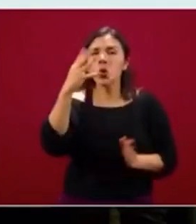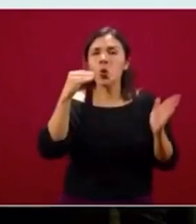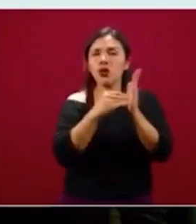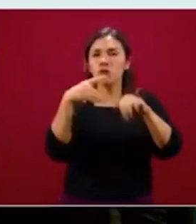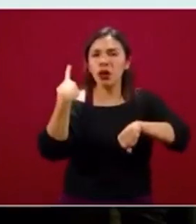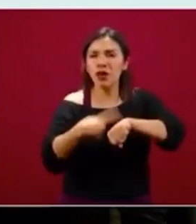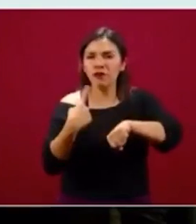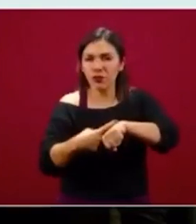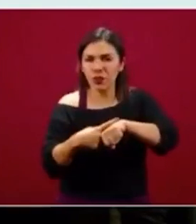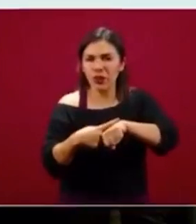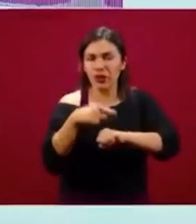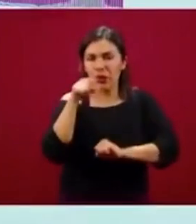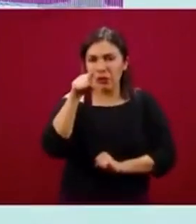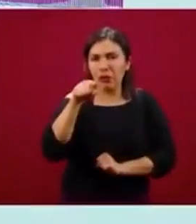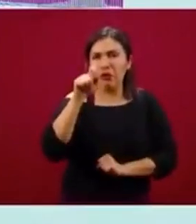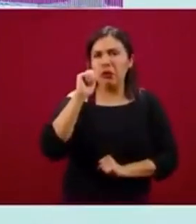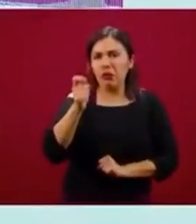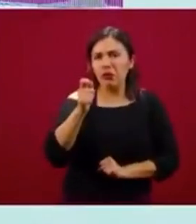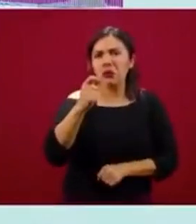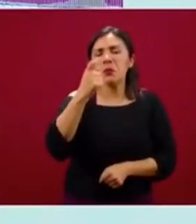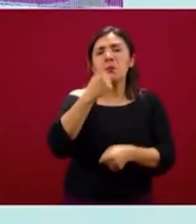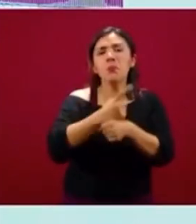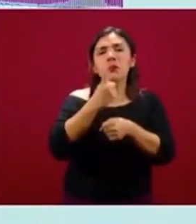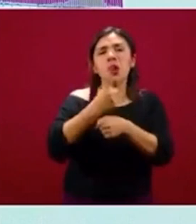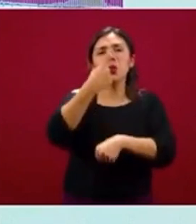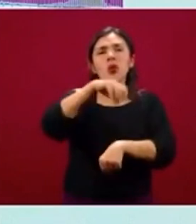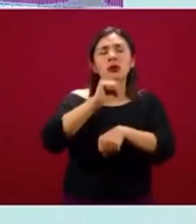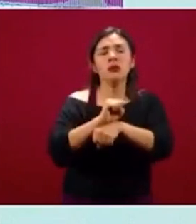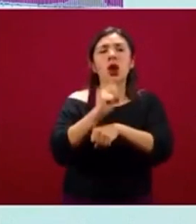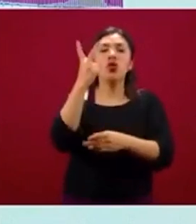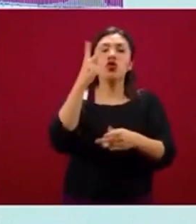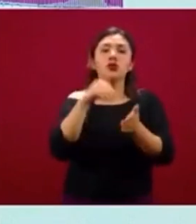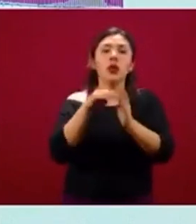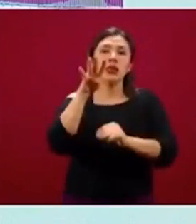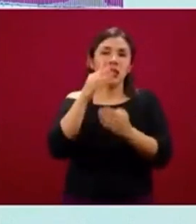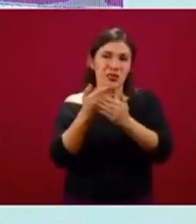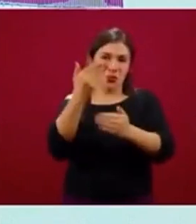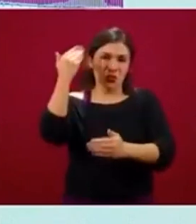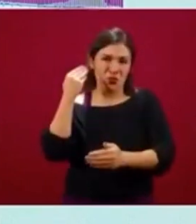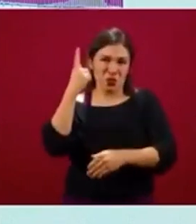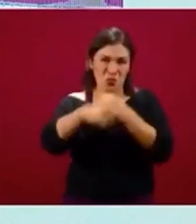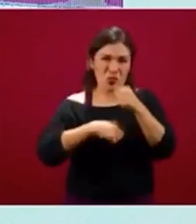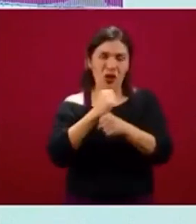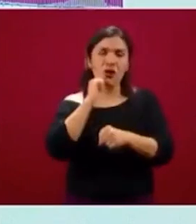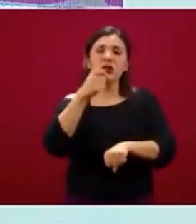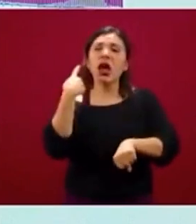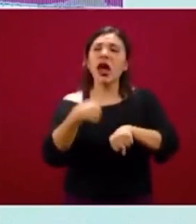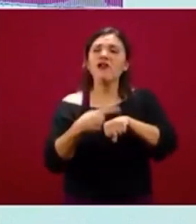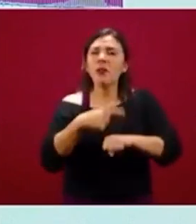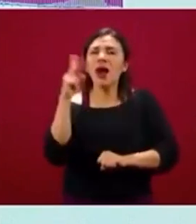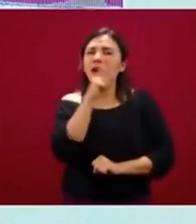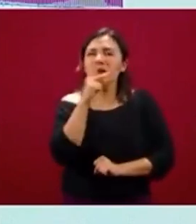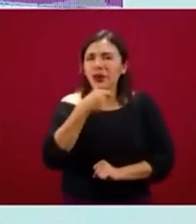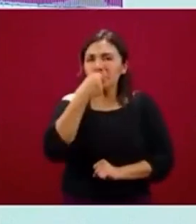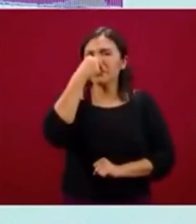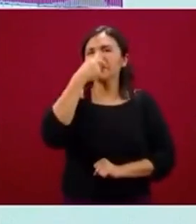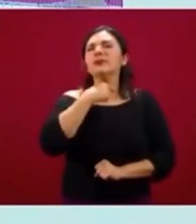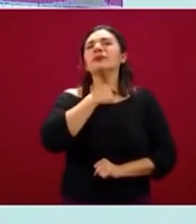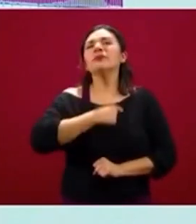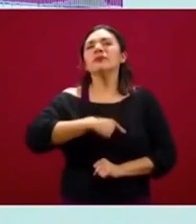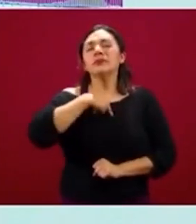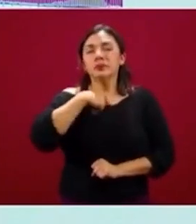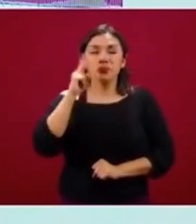esto fue la primera semana de 2019. Como son enfermedades respiratorias, vemos los